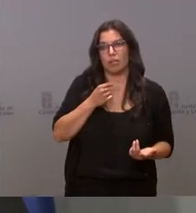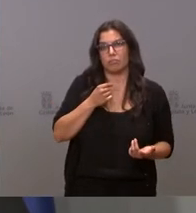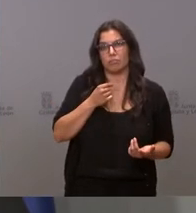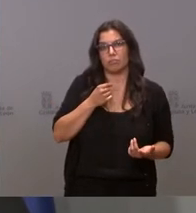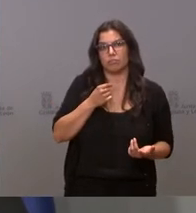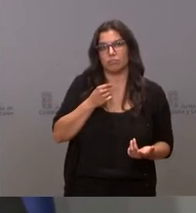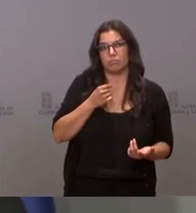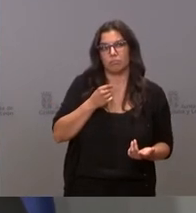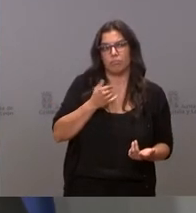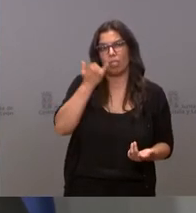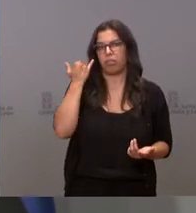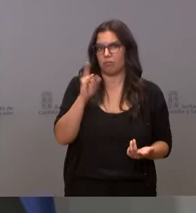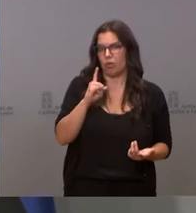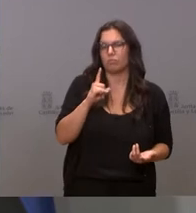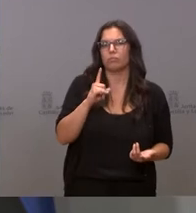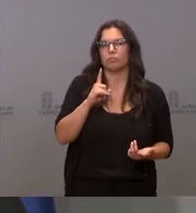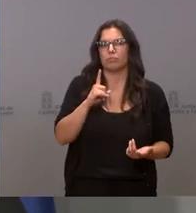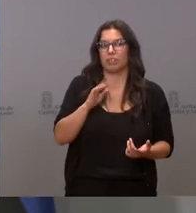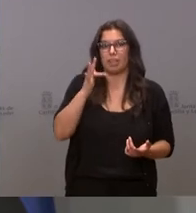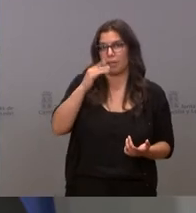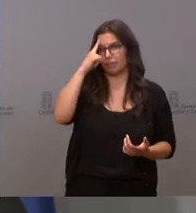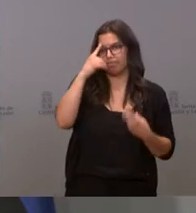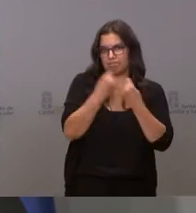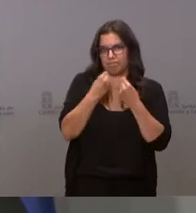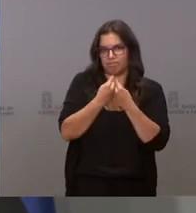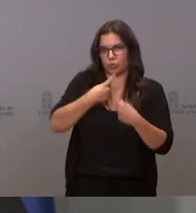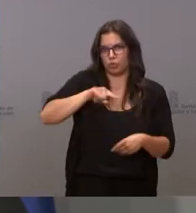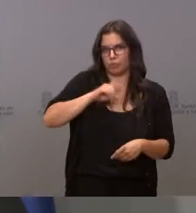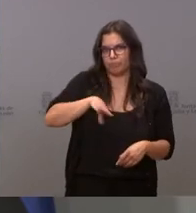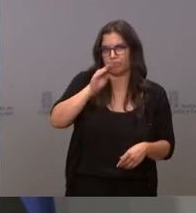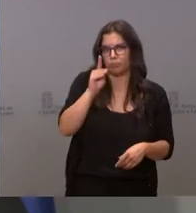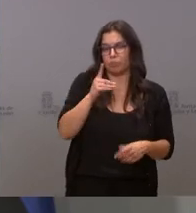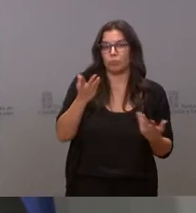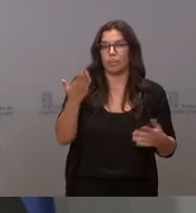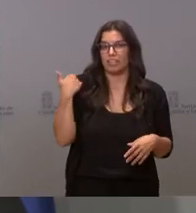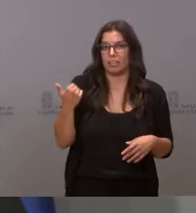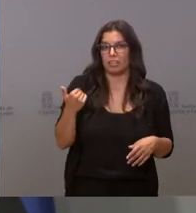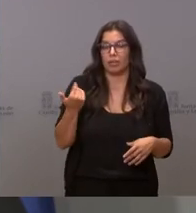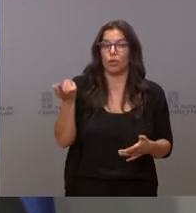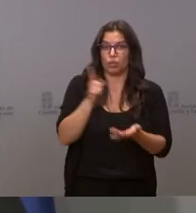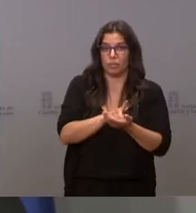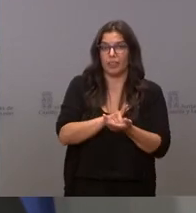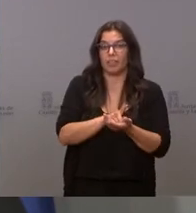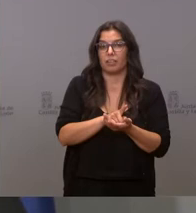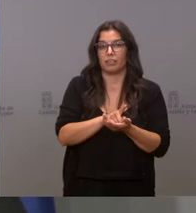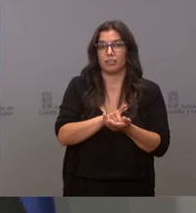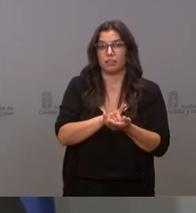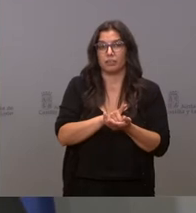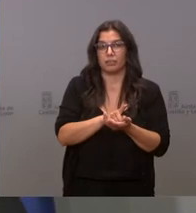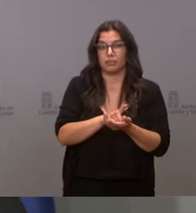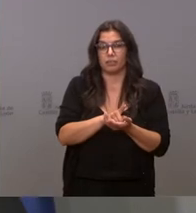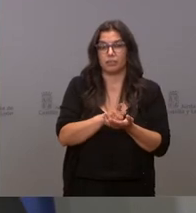absolutamente incomprensible desde nuestro punto de vista, es que ayer nuevamente se hurtó